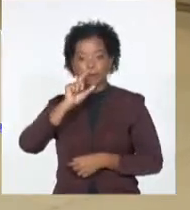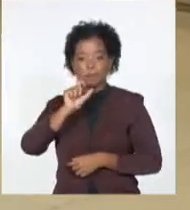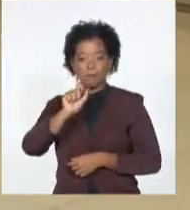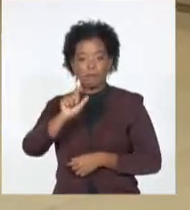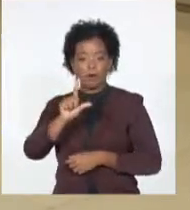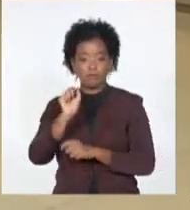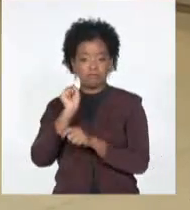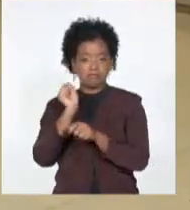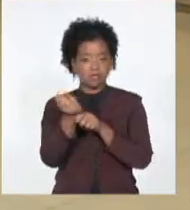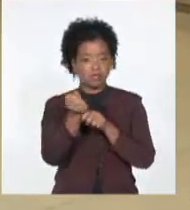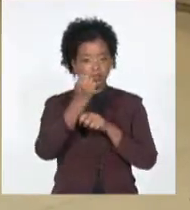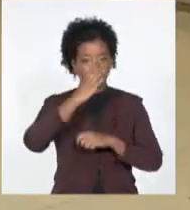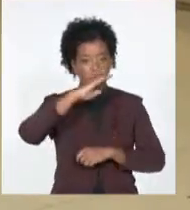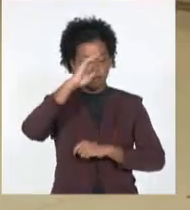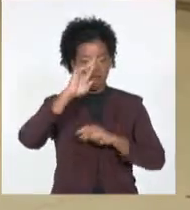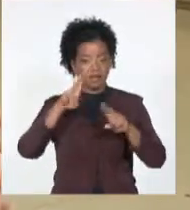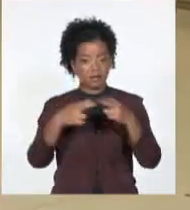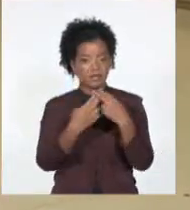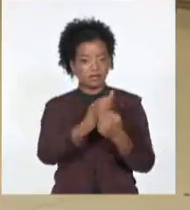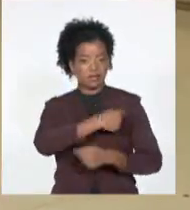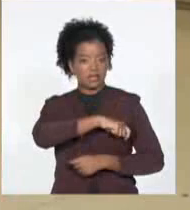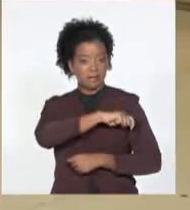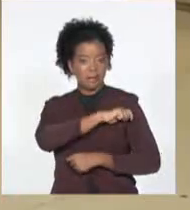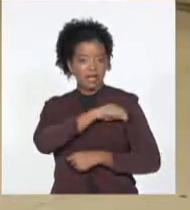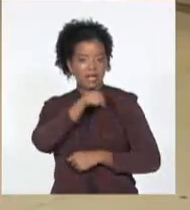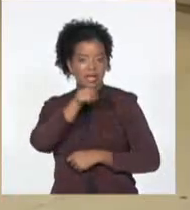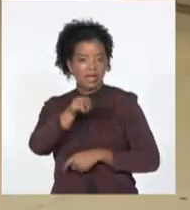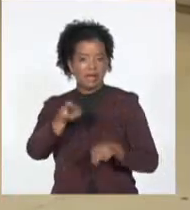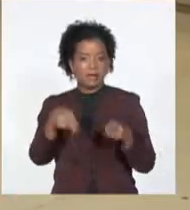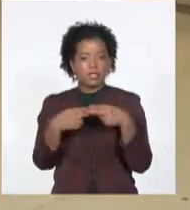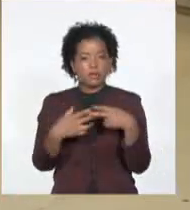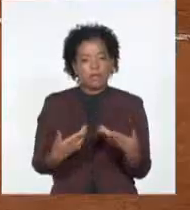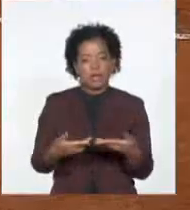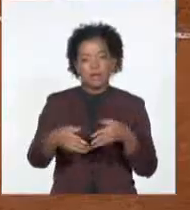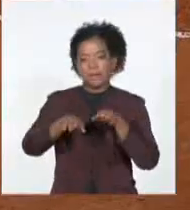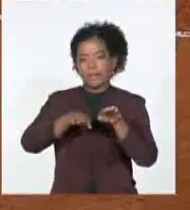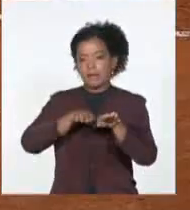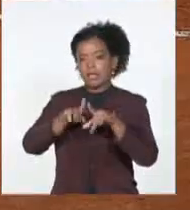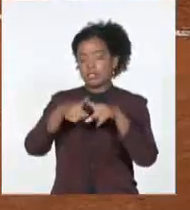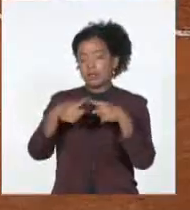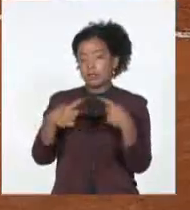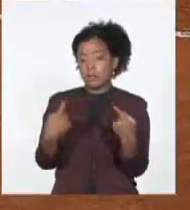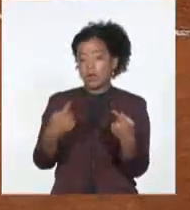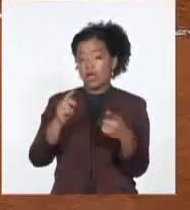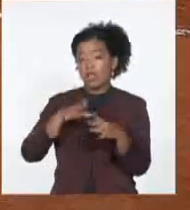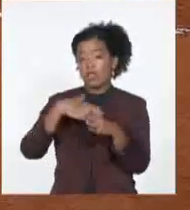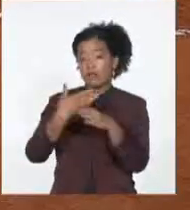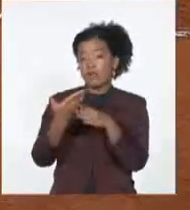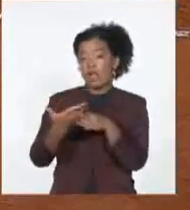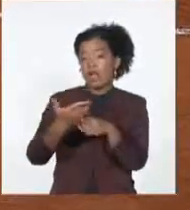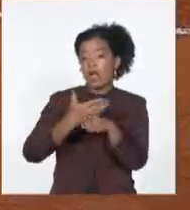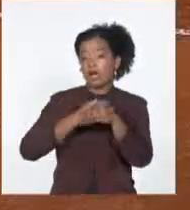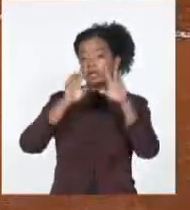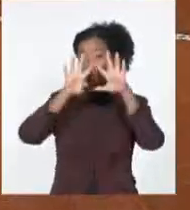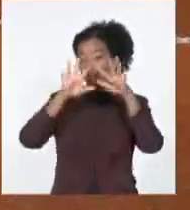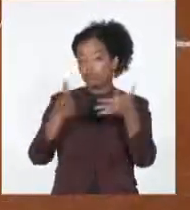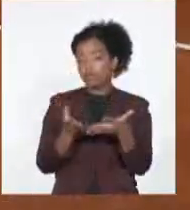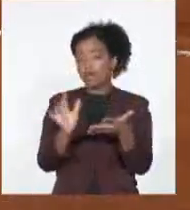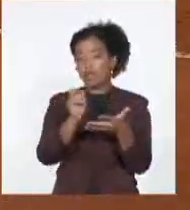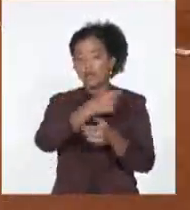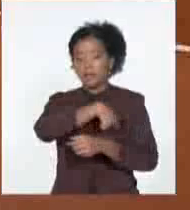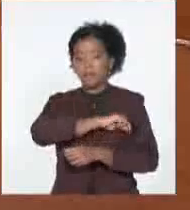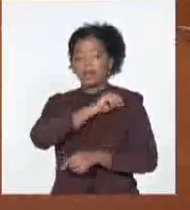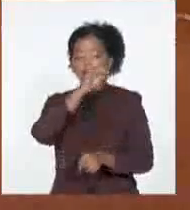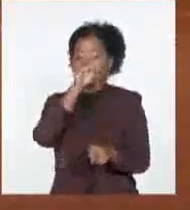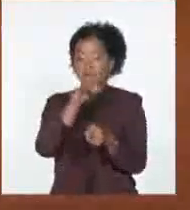el torneo de Cataluña. torneo para rotación y preparación básicamente con miras al premundial de Valencia a comenzar el próximo martes.